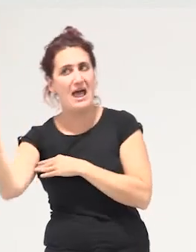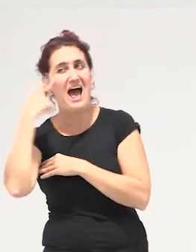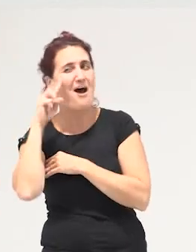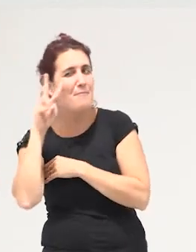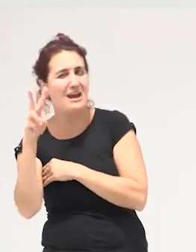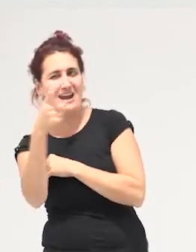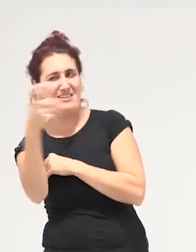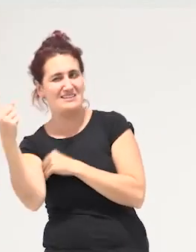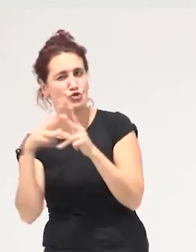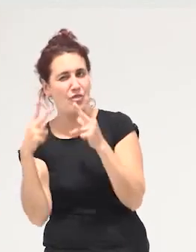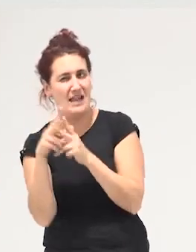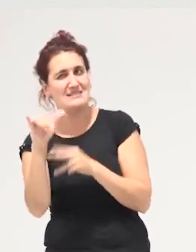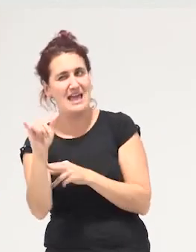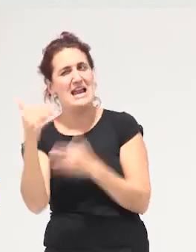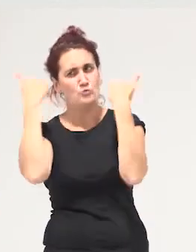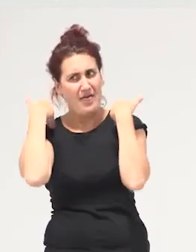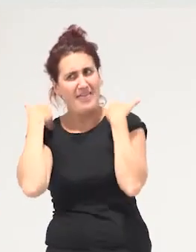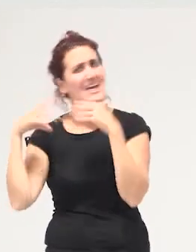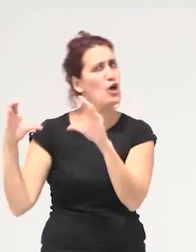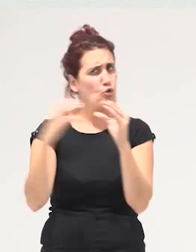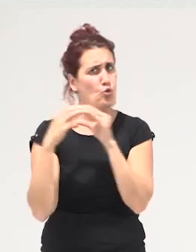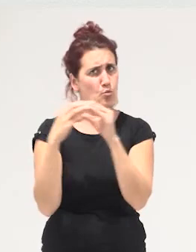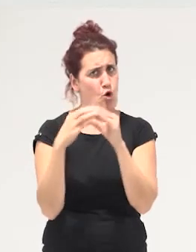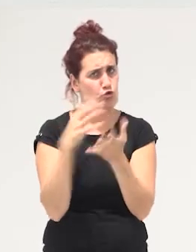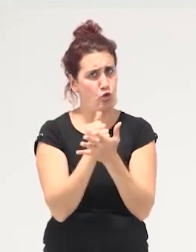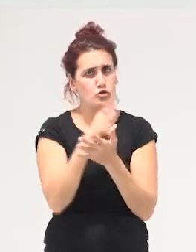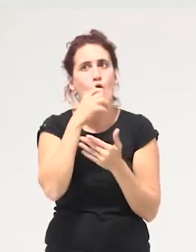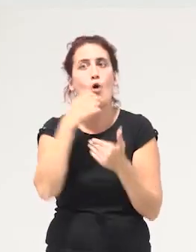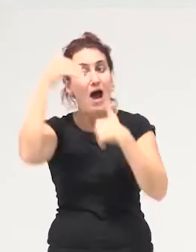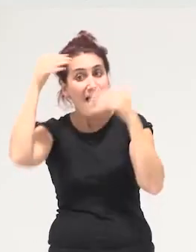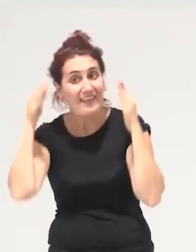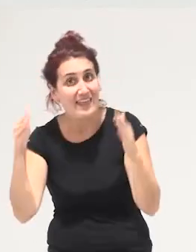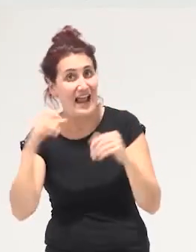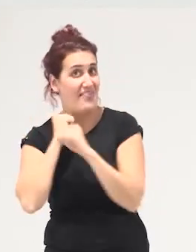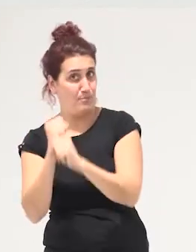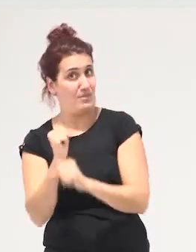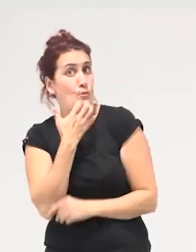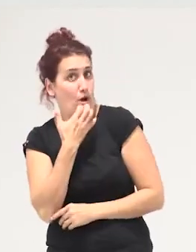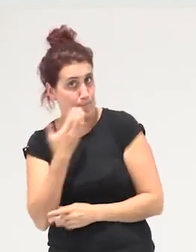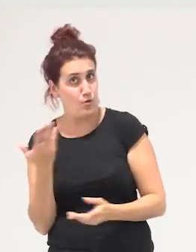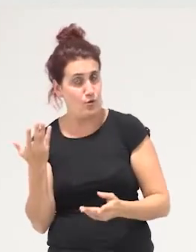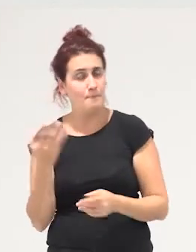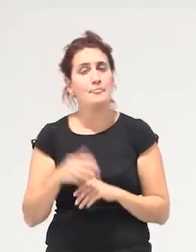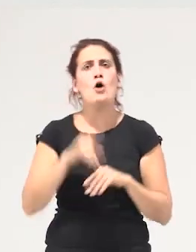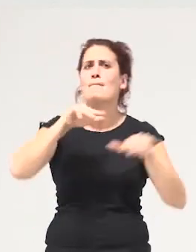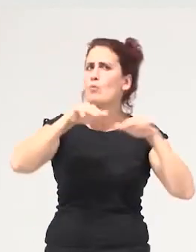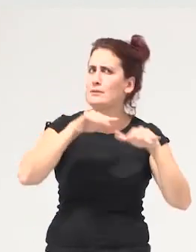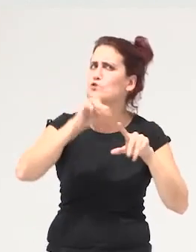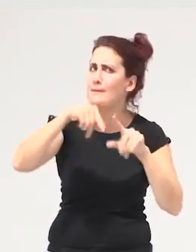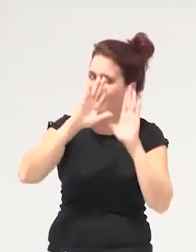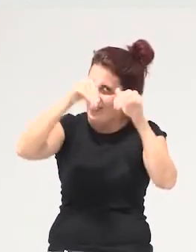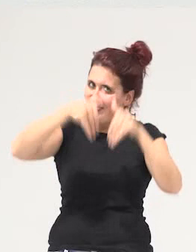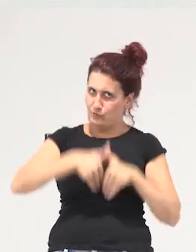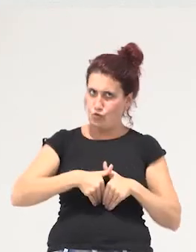sociales que tienen que ser responsabilidad del conjunto social como atender a la dependencia por ejemplo pero un movimiento también hacia adentro